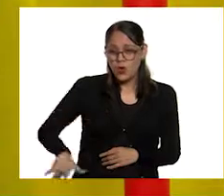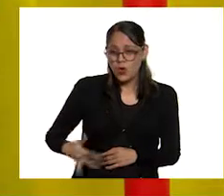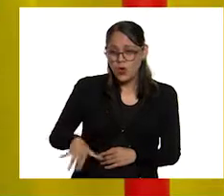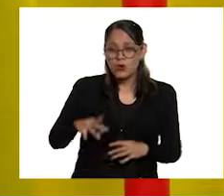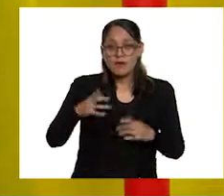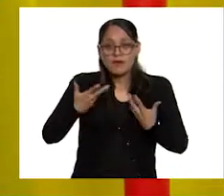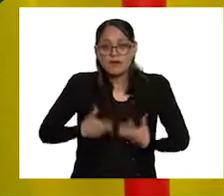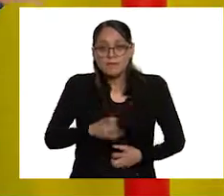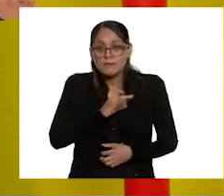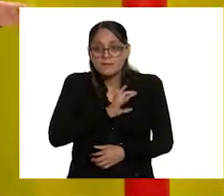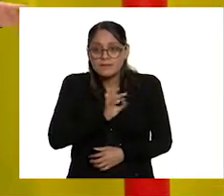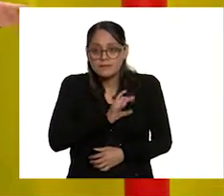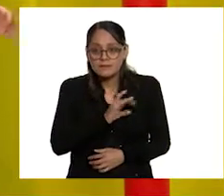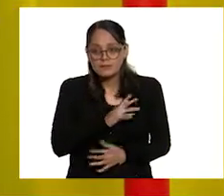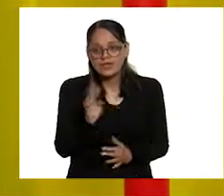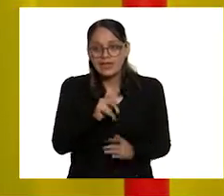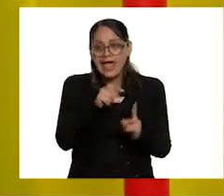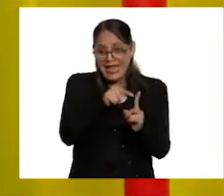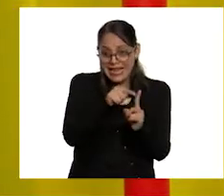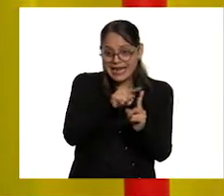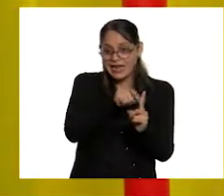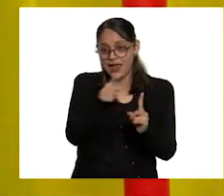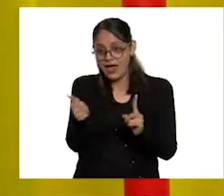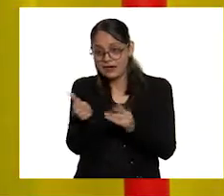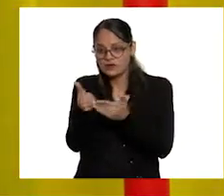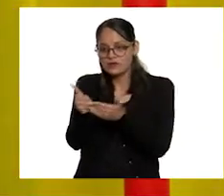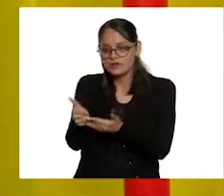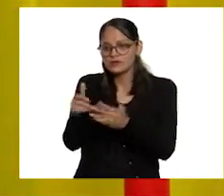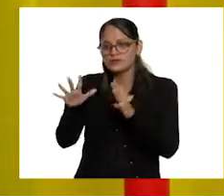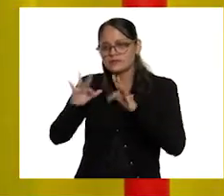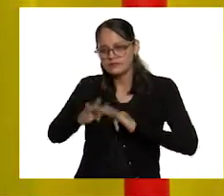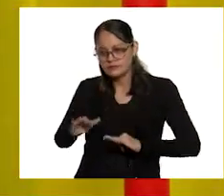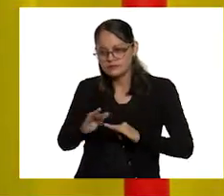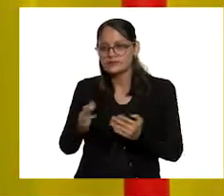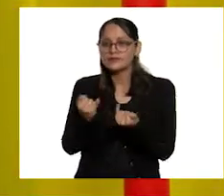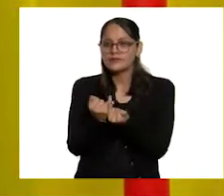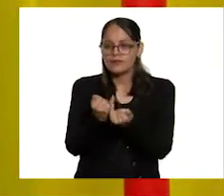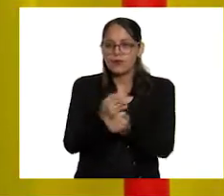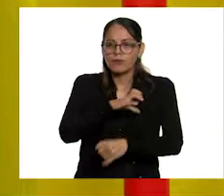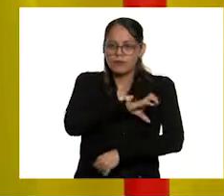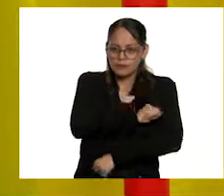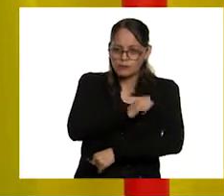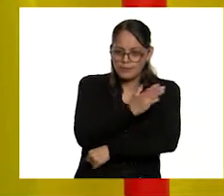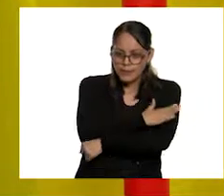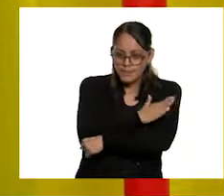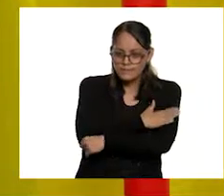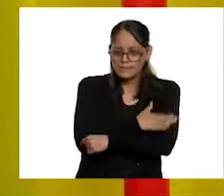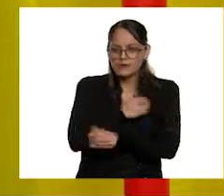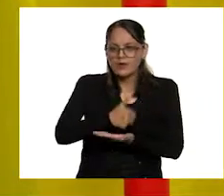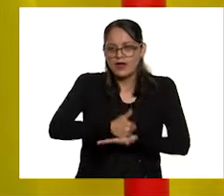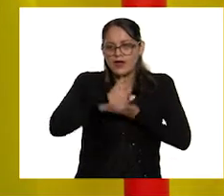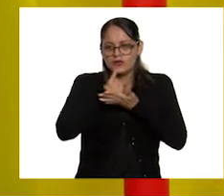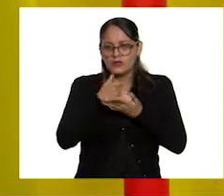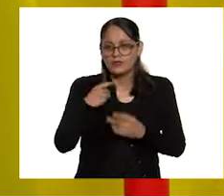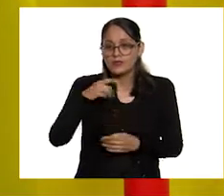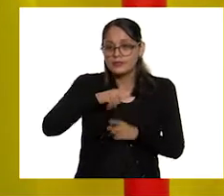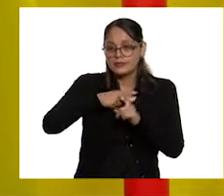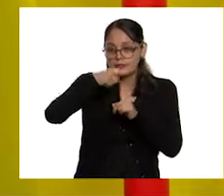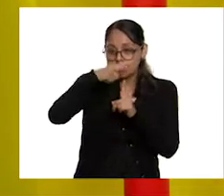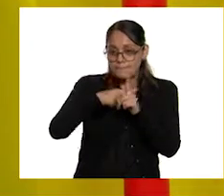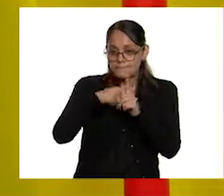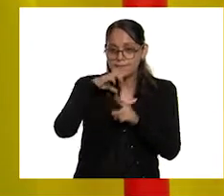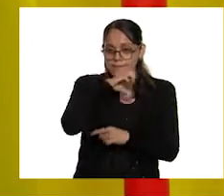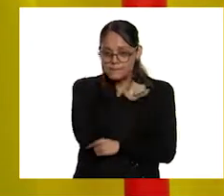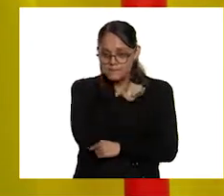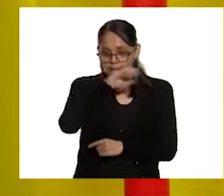miedo. Entonces, nos ayudan a relajarnos. Nos tranquilizan. Nos toman los signos vitales, como sería la presión, la temperatura, los